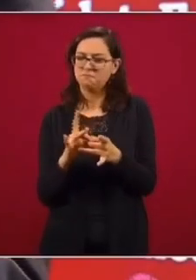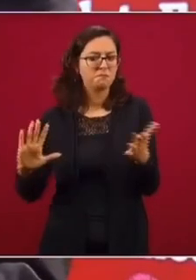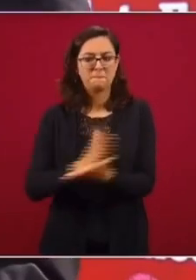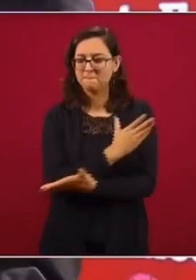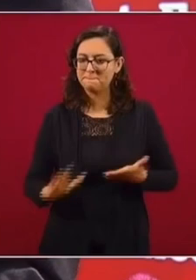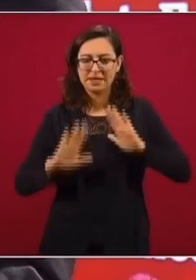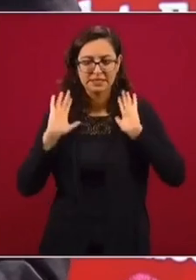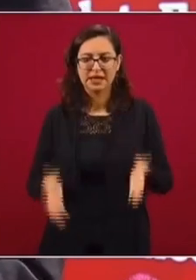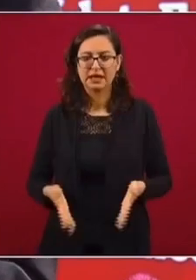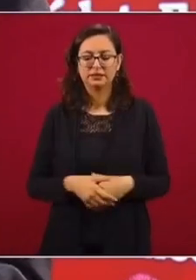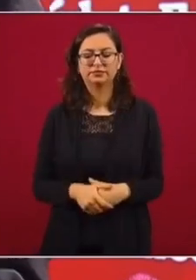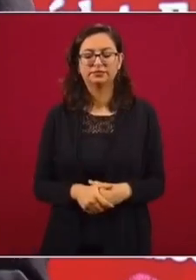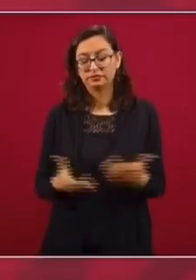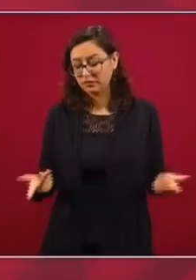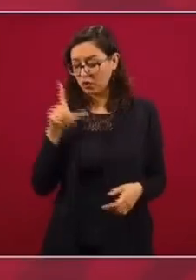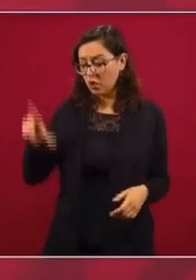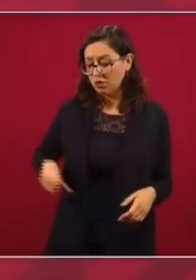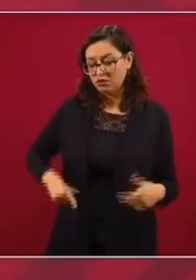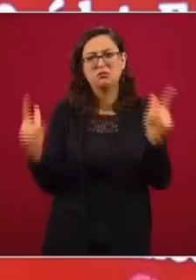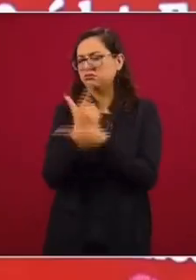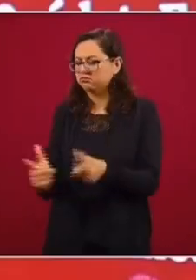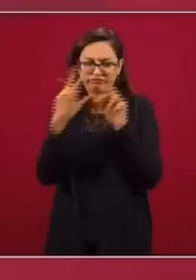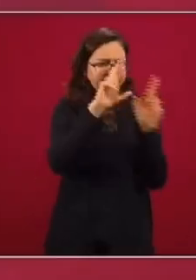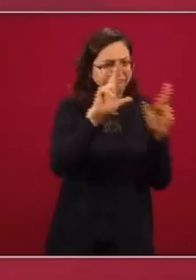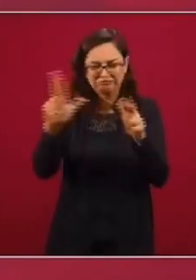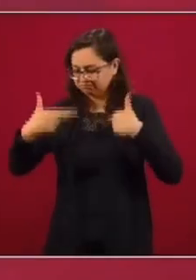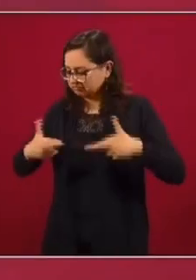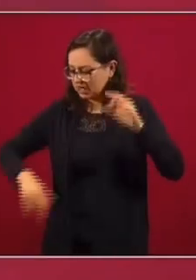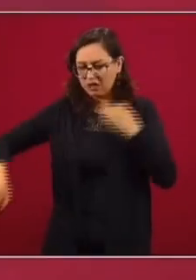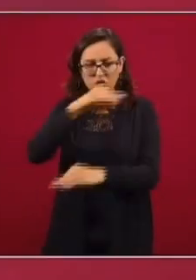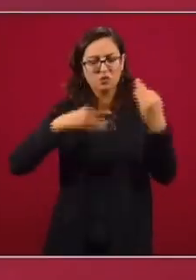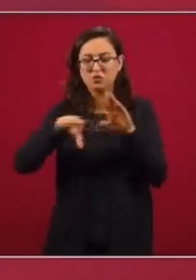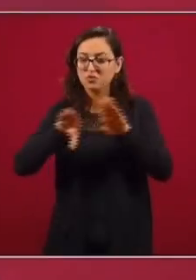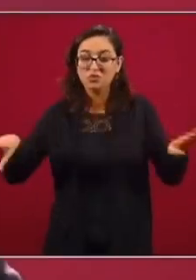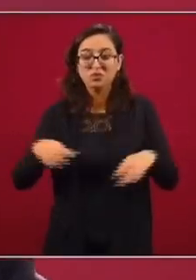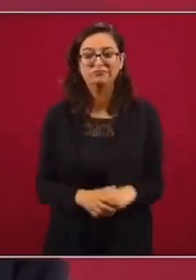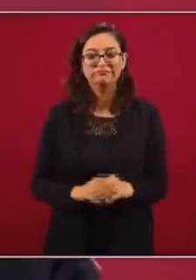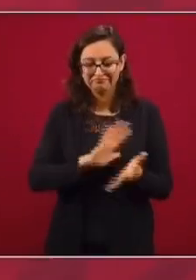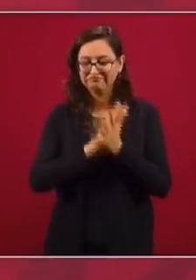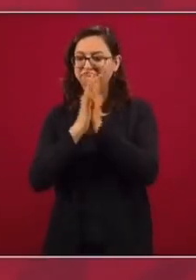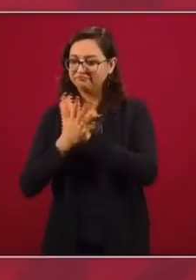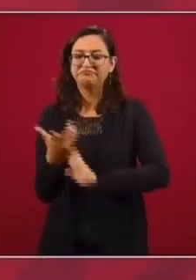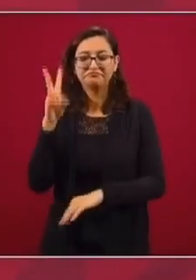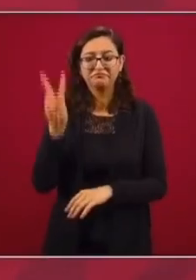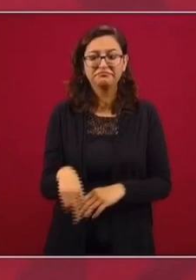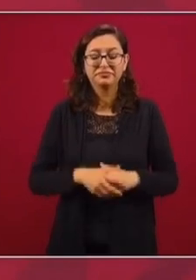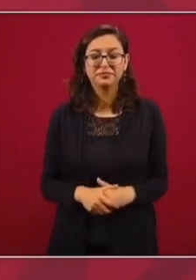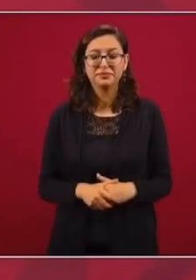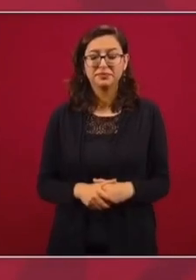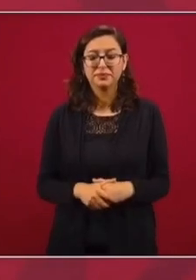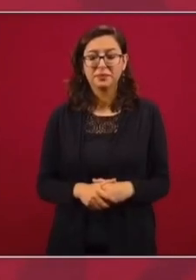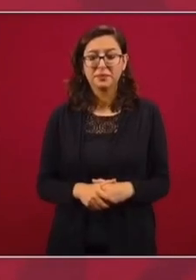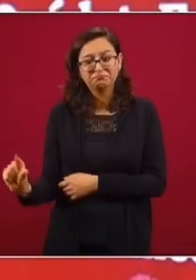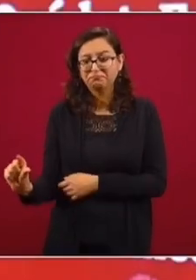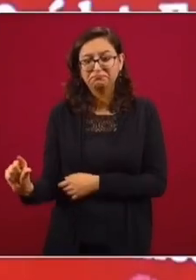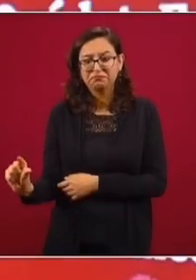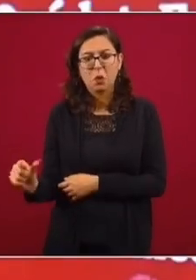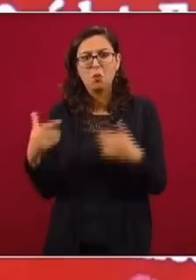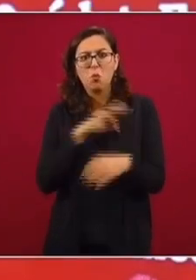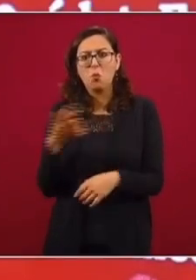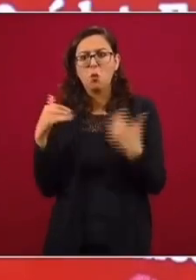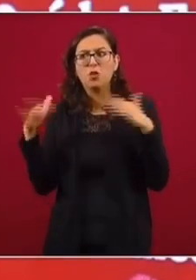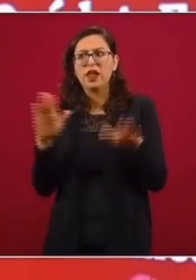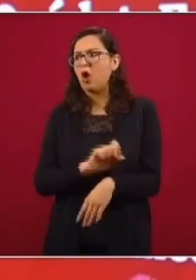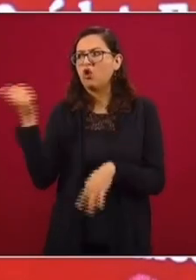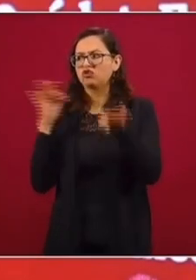Ya el gobierno representa a ricos y representa a pobres. Por eso no se van, porque no es mucho, tampoco la paga. Sin embargo,